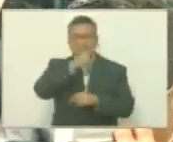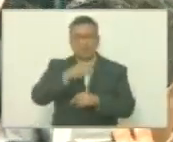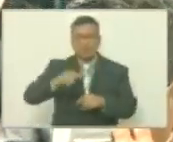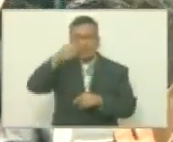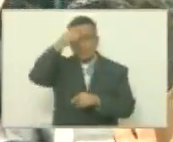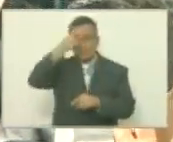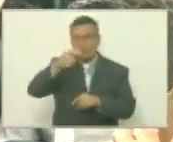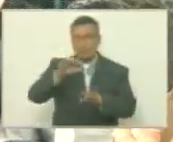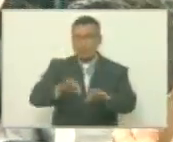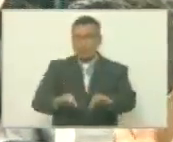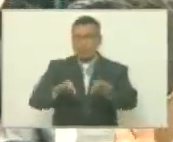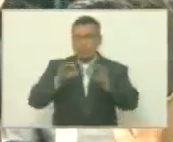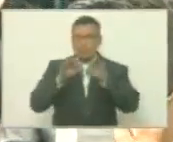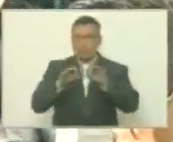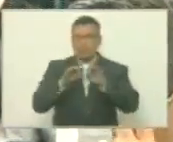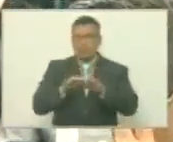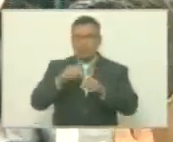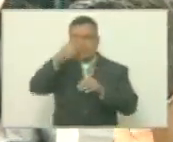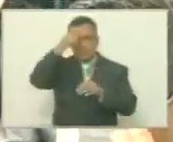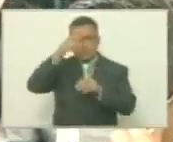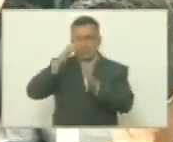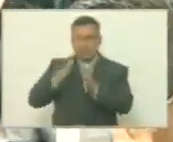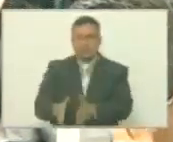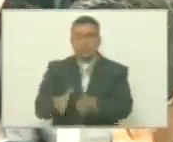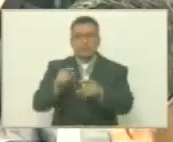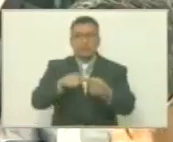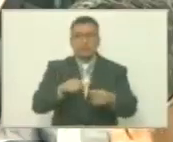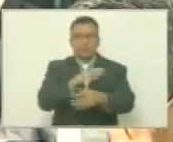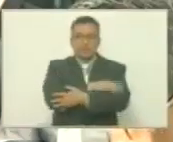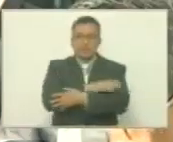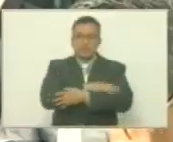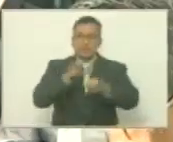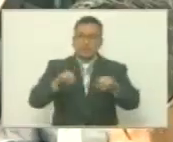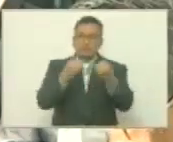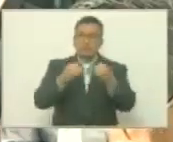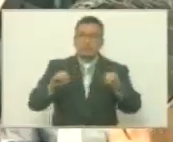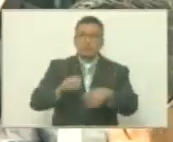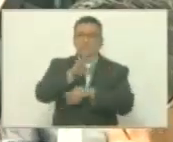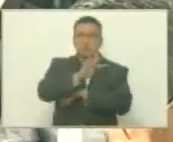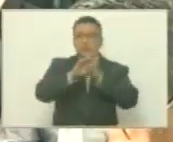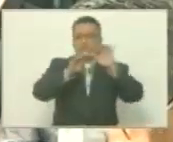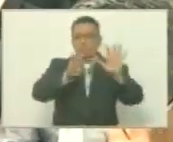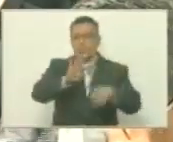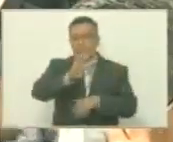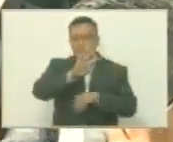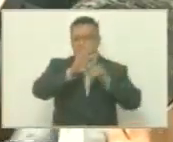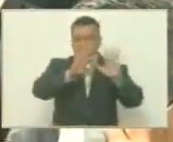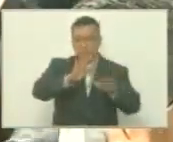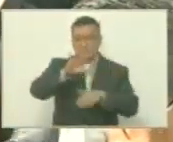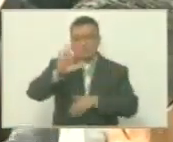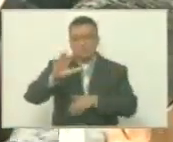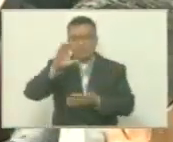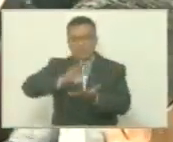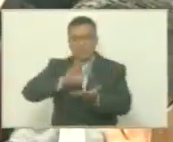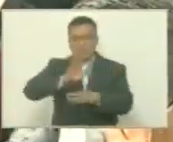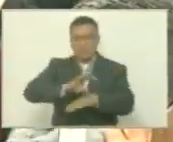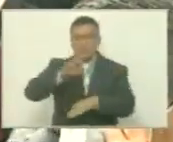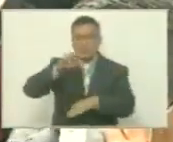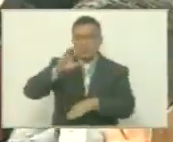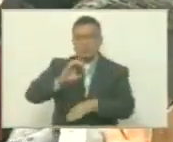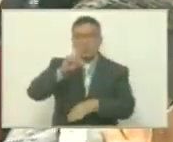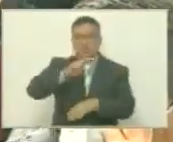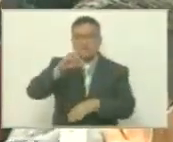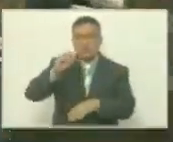falcóniano y en especial a los coreanos y coreanas un feliz cumpleaños 495 a nuestra ciudad Mariana